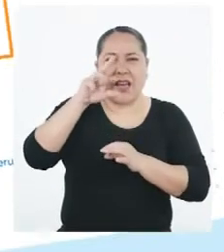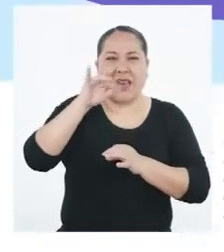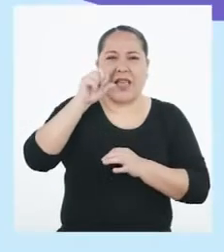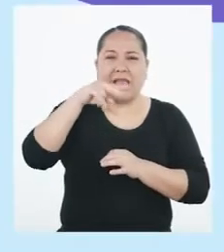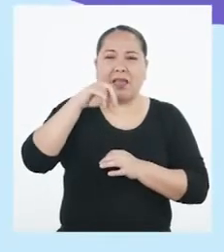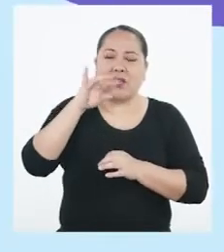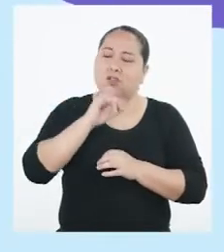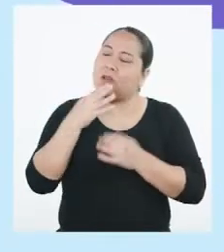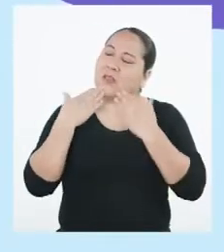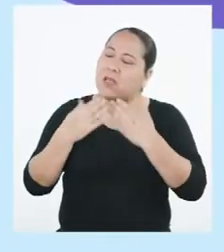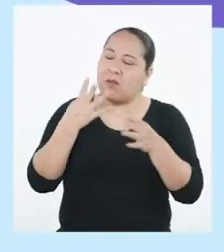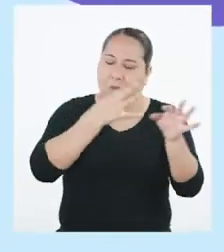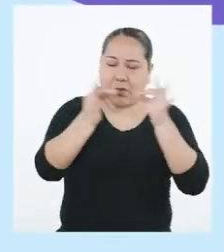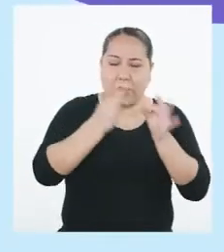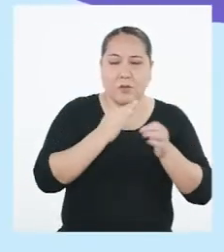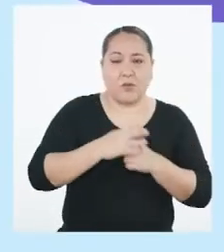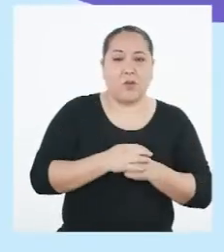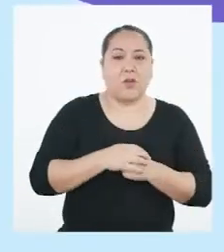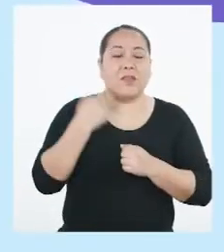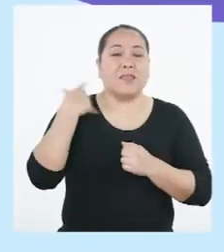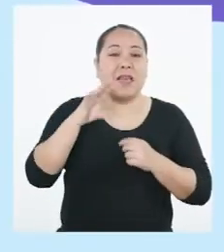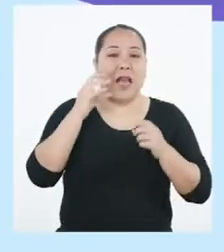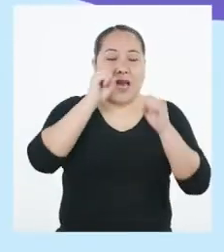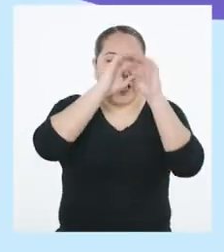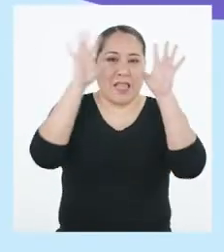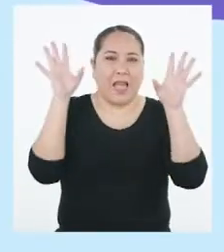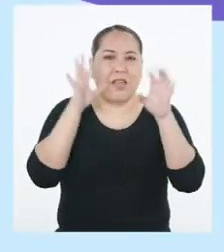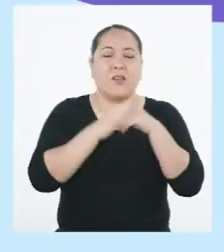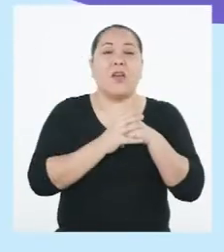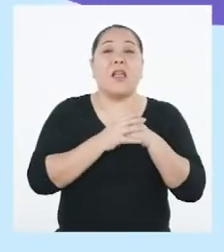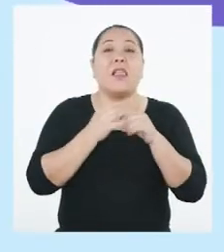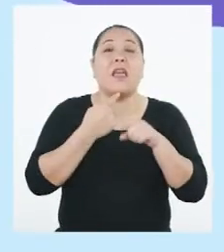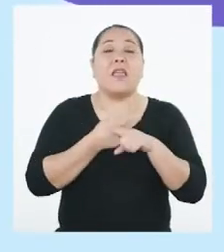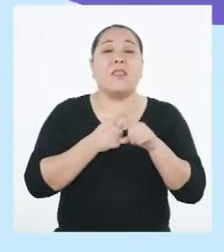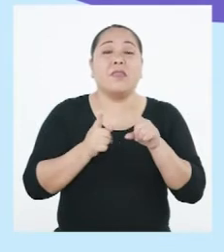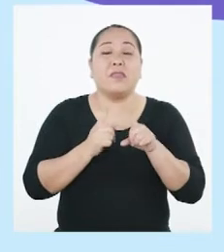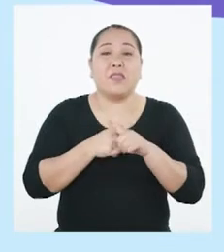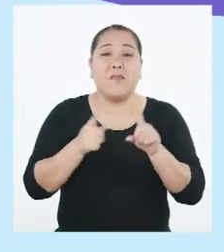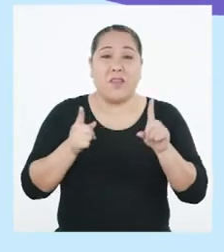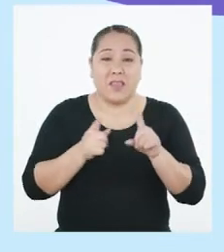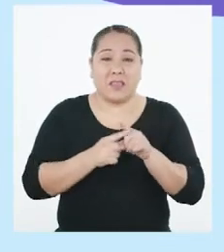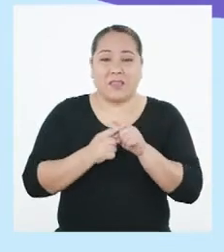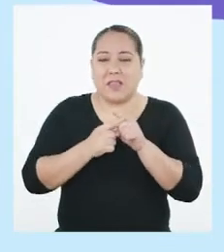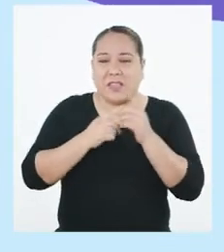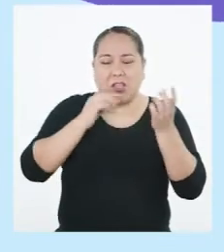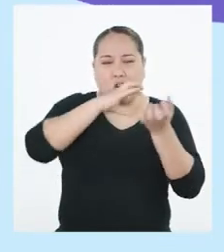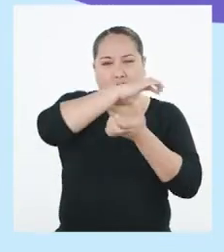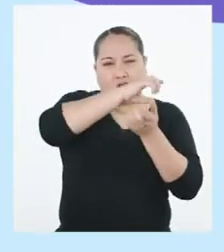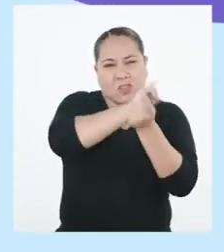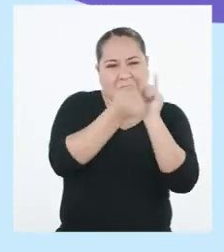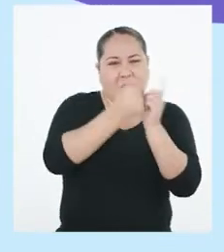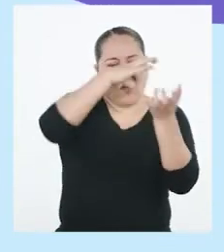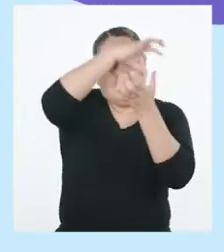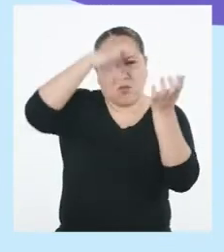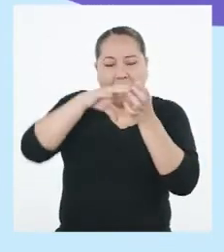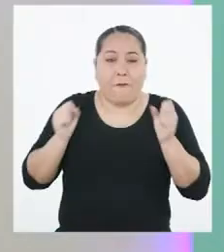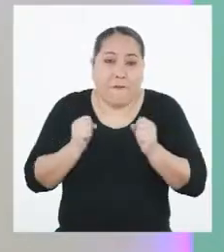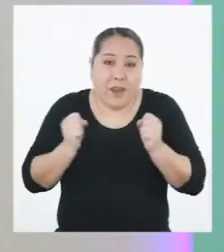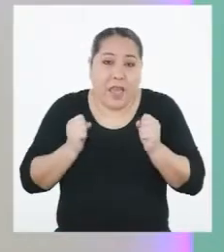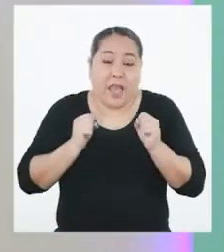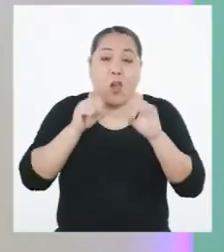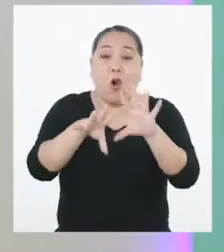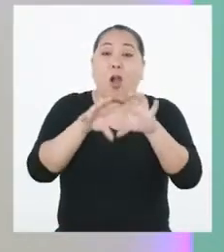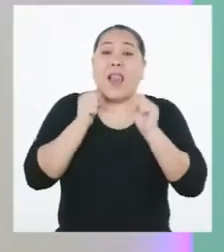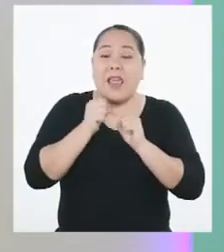Gracias por la explicación, compañeras. Ahora sí me quedó clarísima la diferencia entre los fenómenos del friaje y la helada.